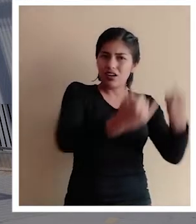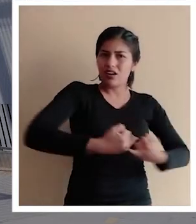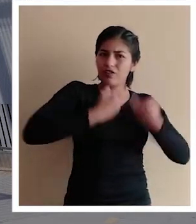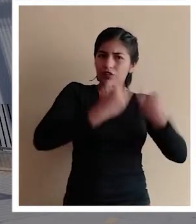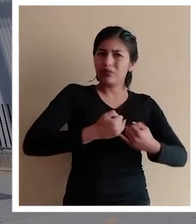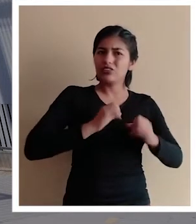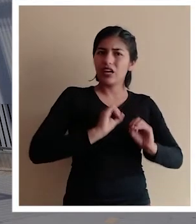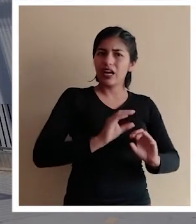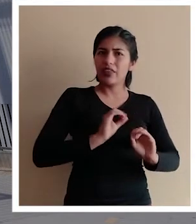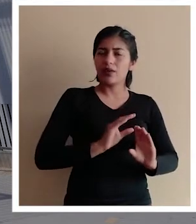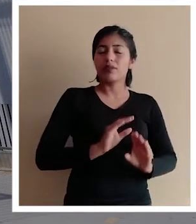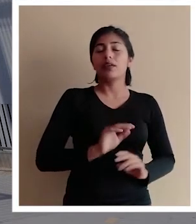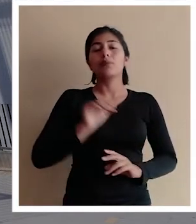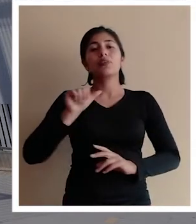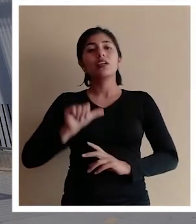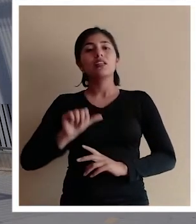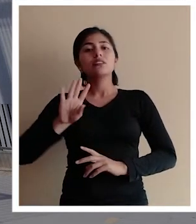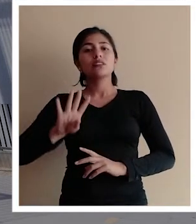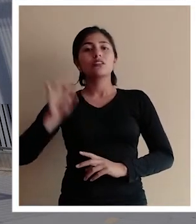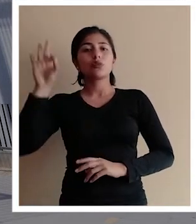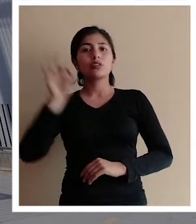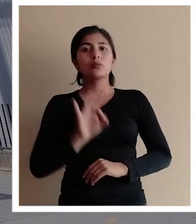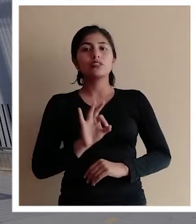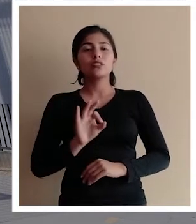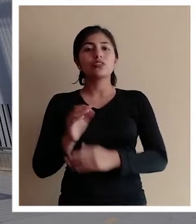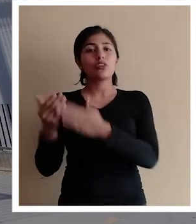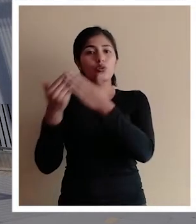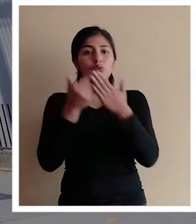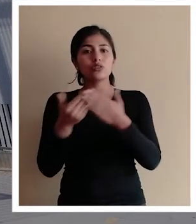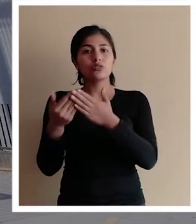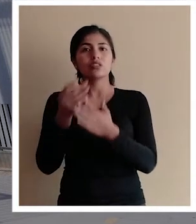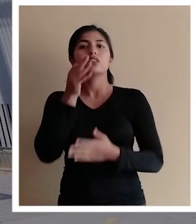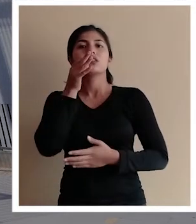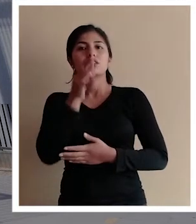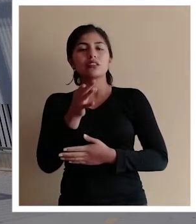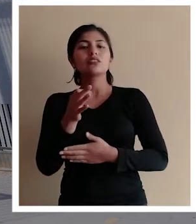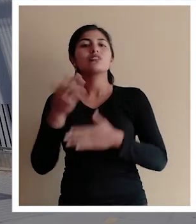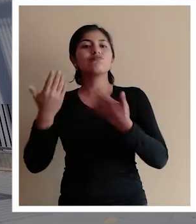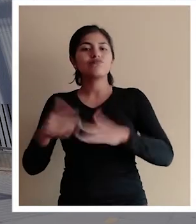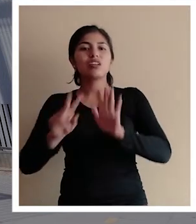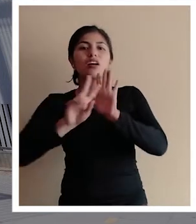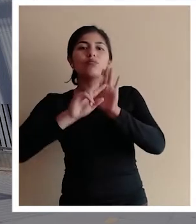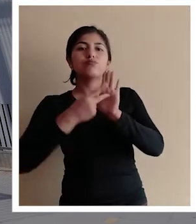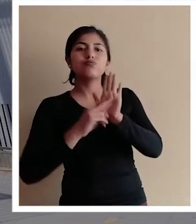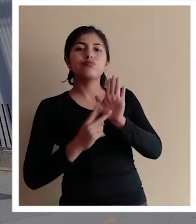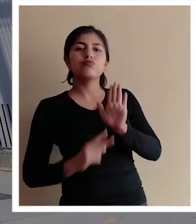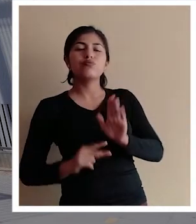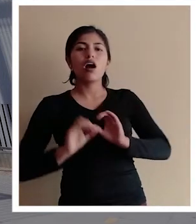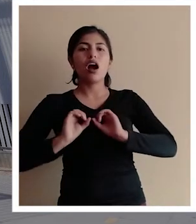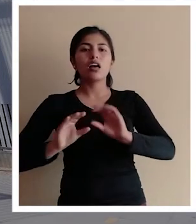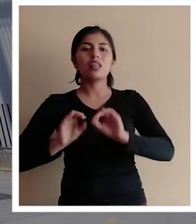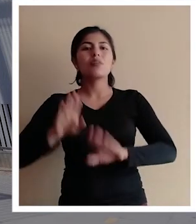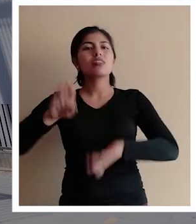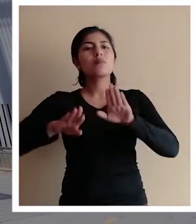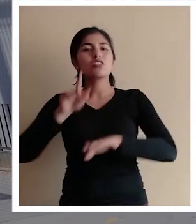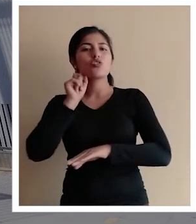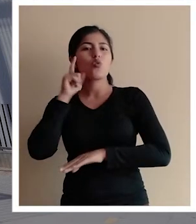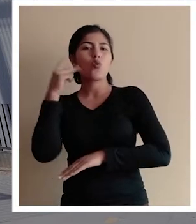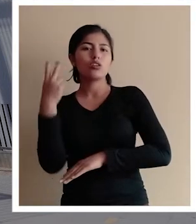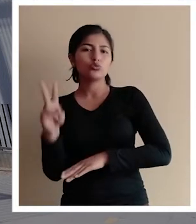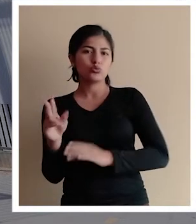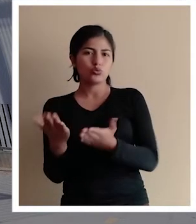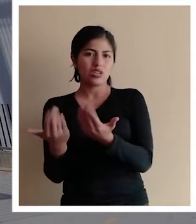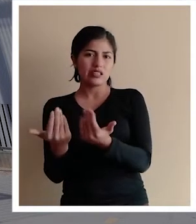información académica. Y un 64% de los y las estudiantes señala que ha recibido adecuaciones académicas según sus